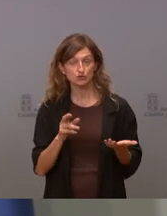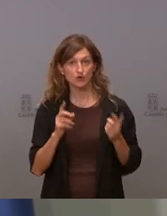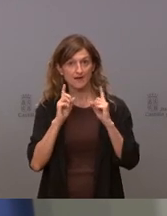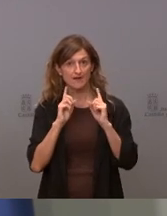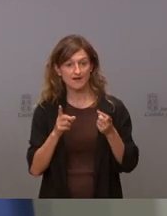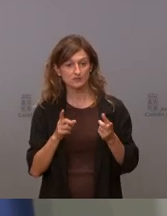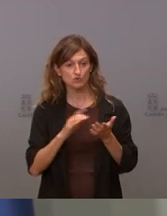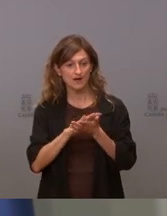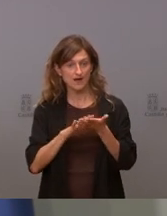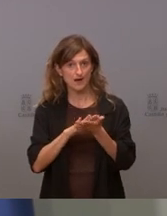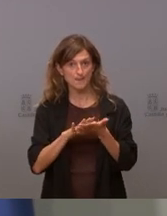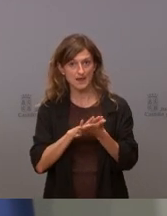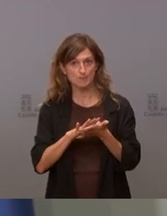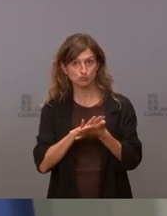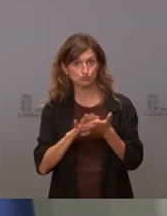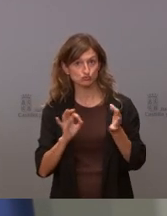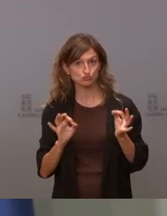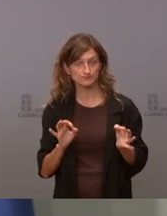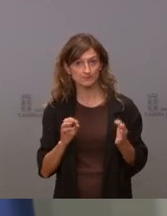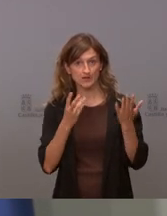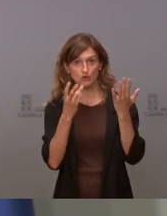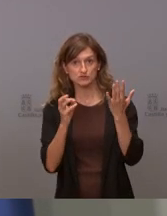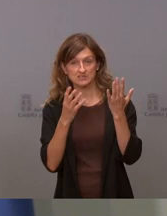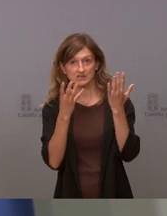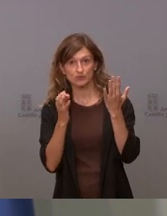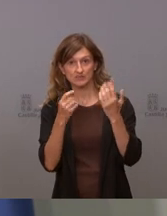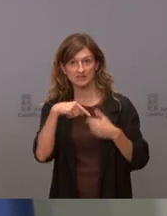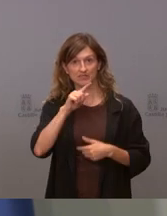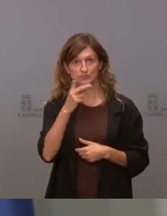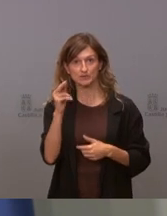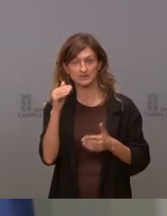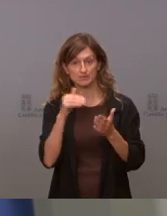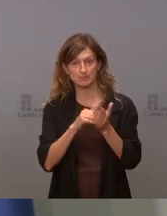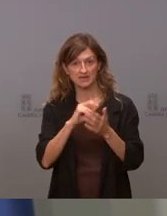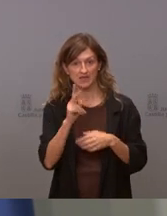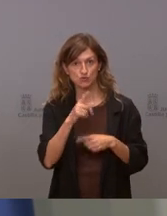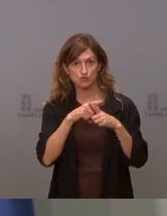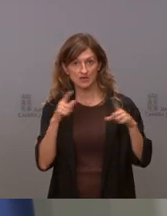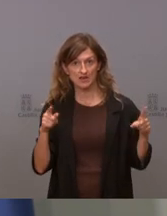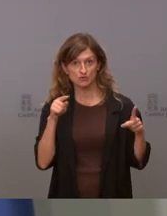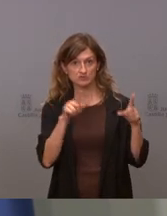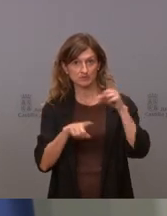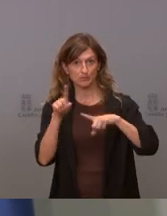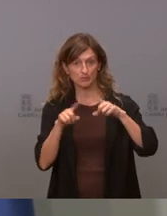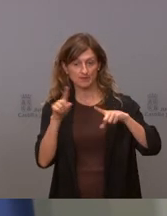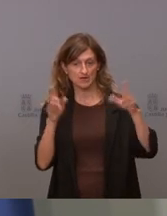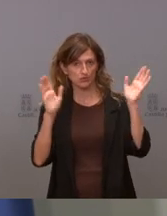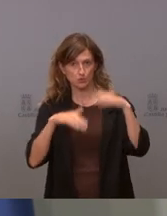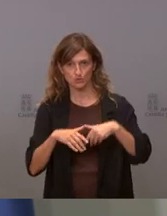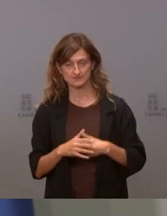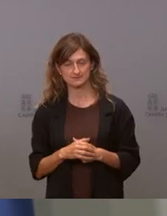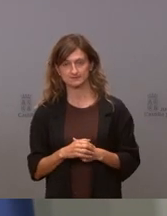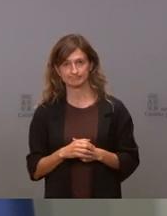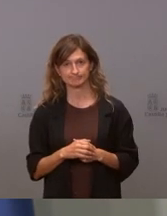casos estamos hablando 80, 90, 120 mil euros al año yo creo que ese no es el problema